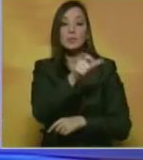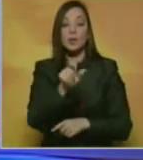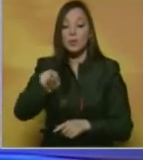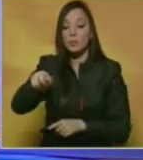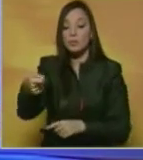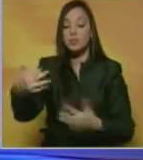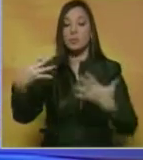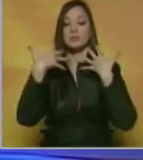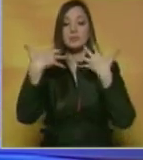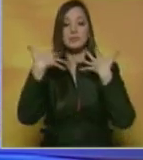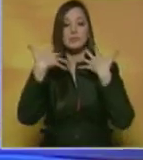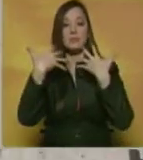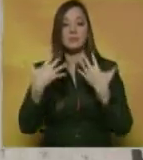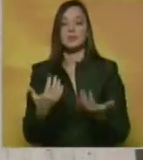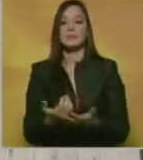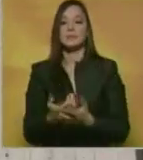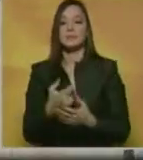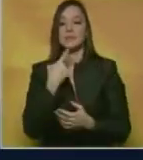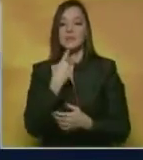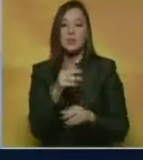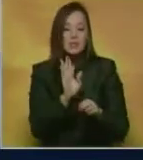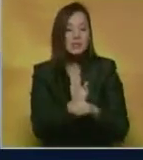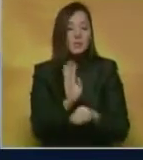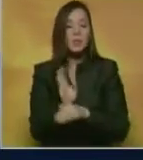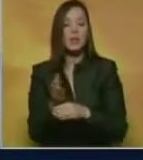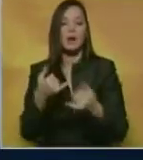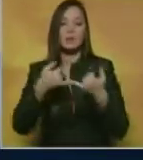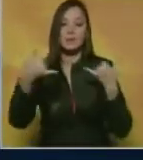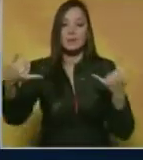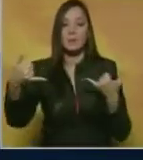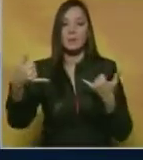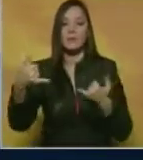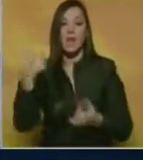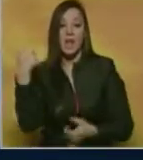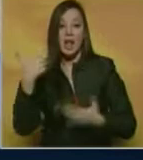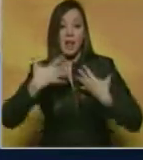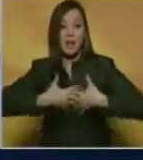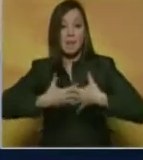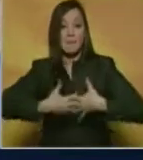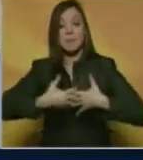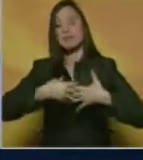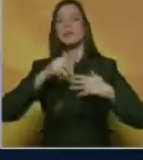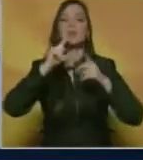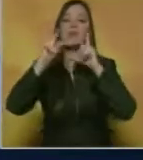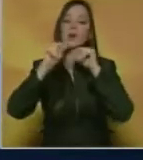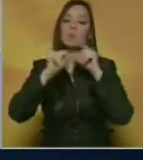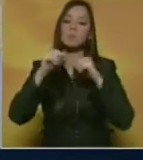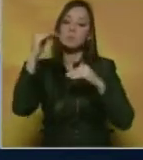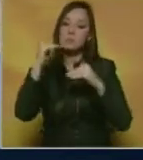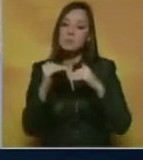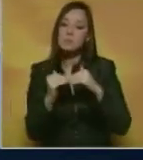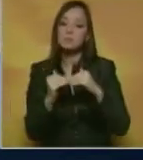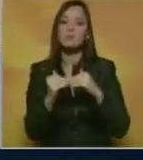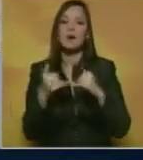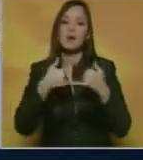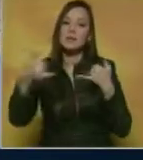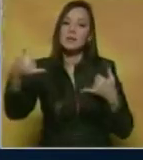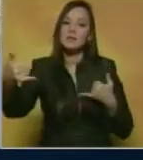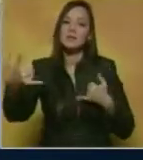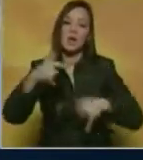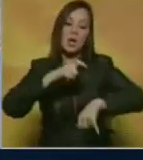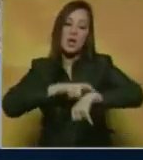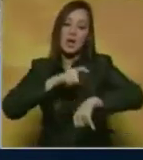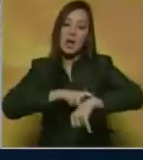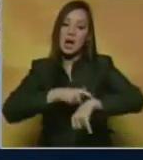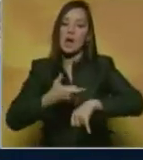las unidades generadoras. A través de su cuenta en Twitter, CorpoLEc señaló que la actividad de reducción de energía en las horas picos del